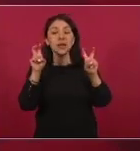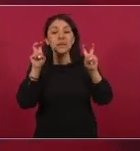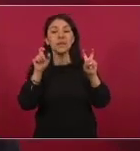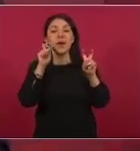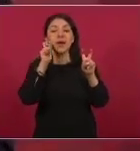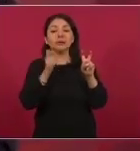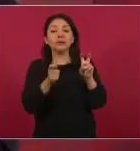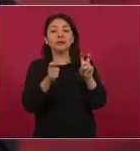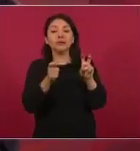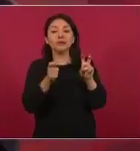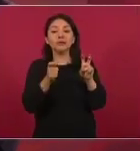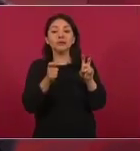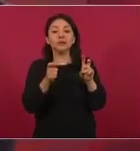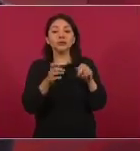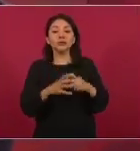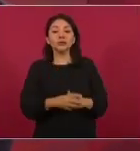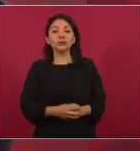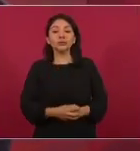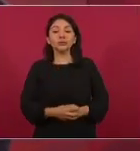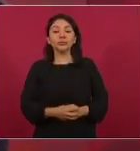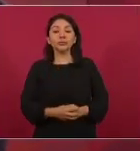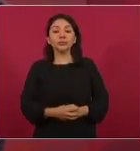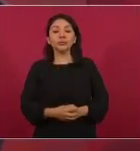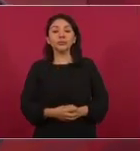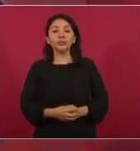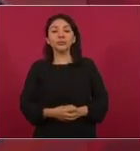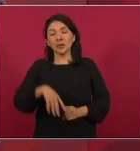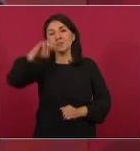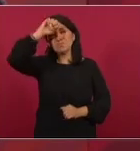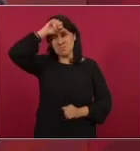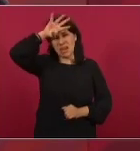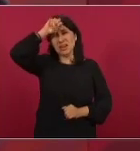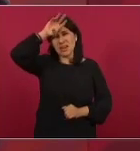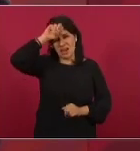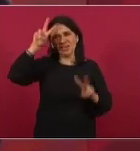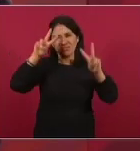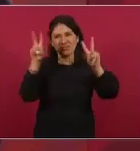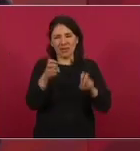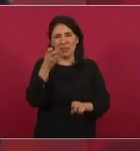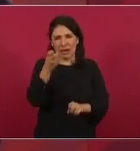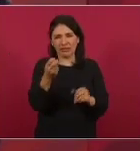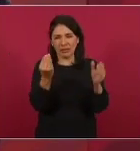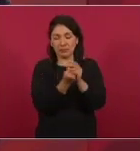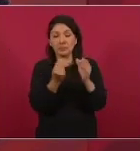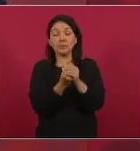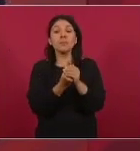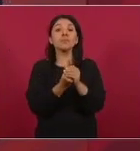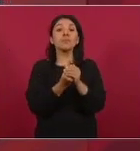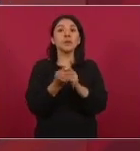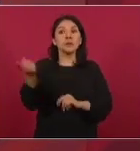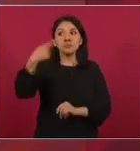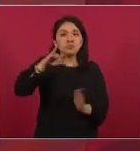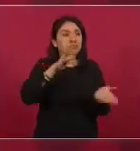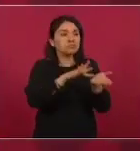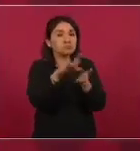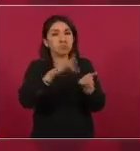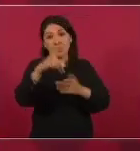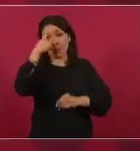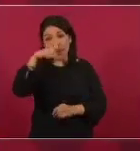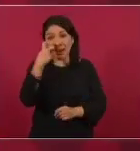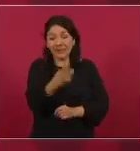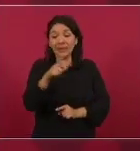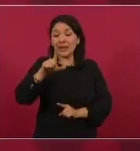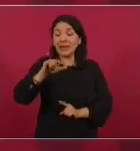de minería para que el litio